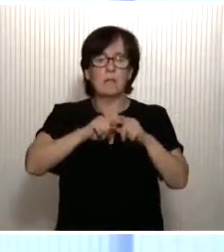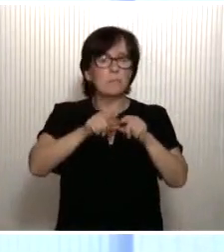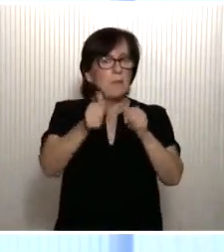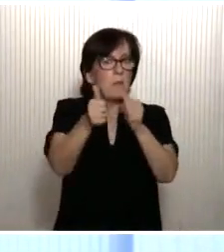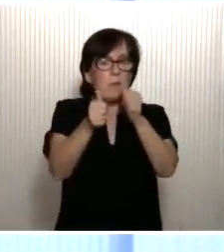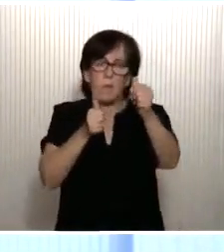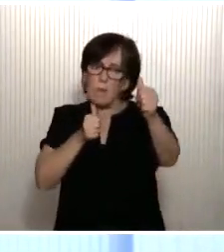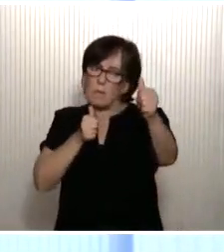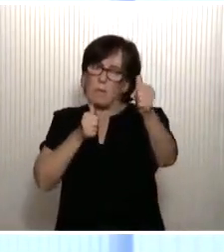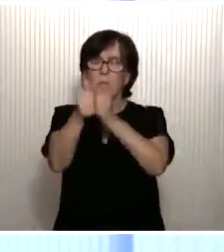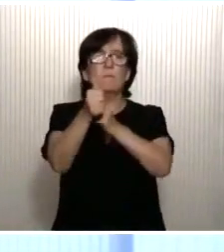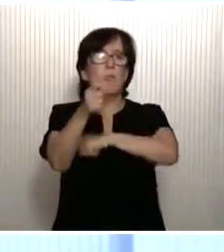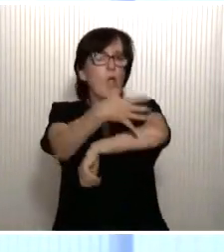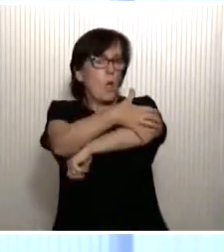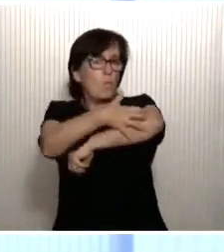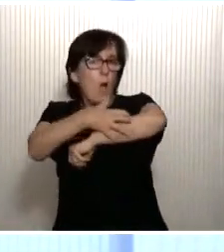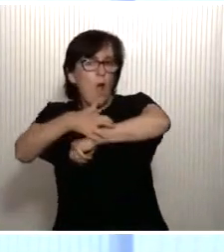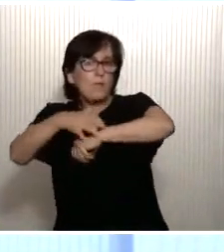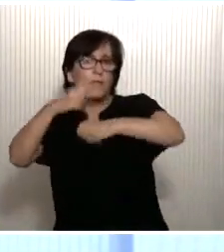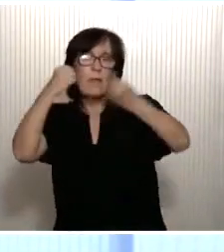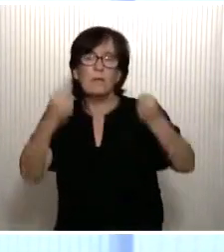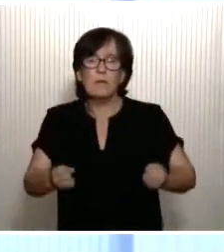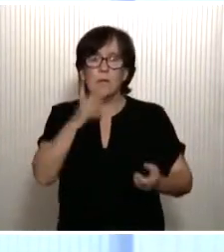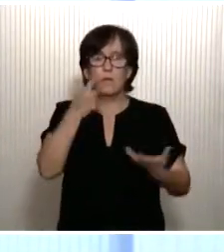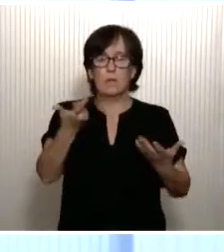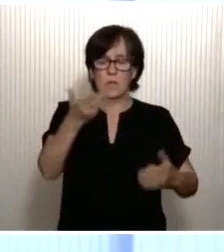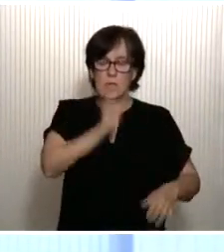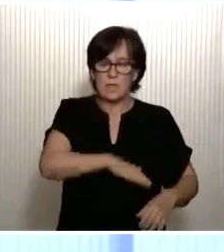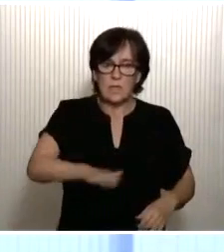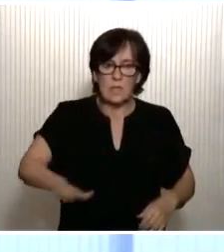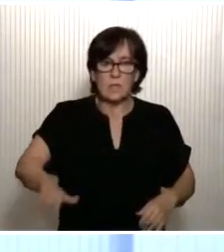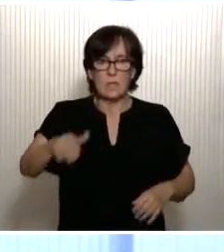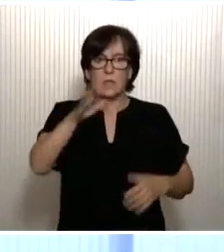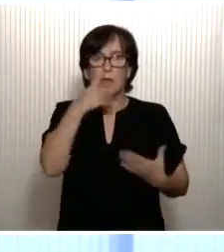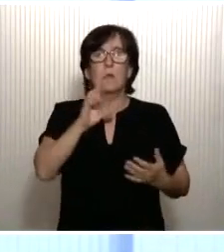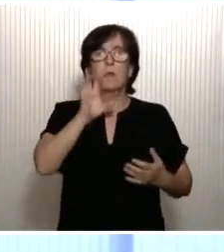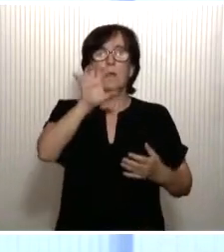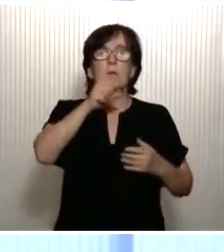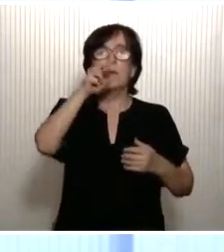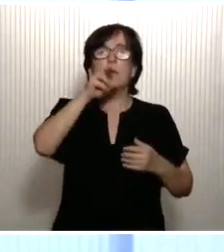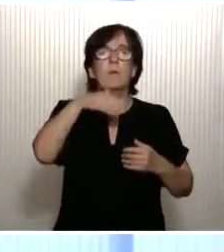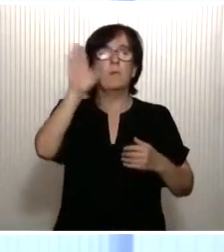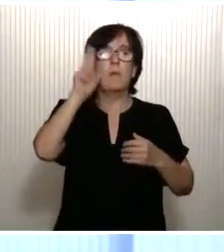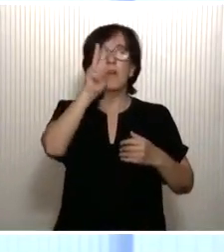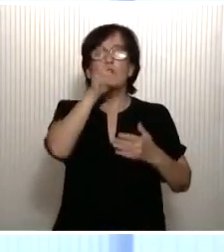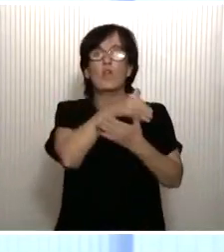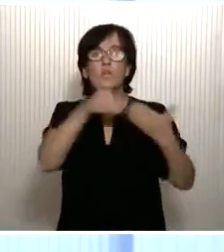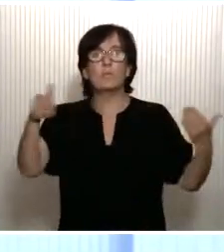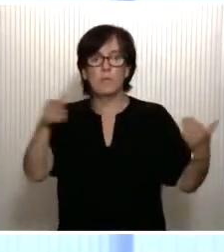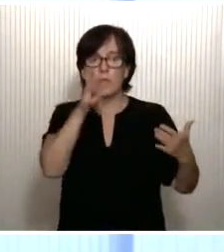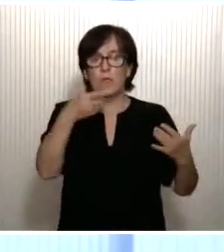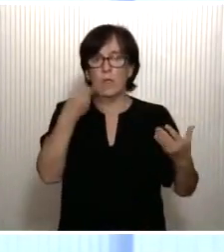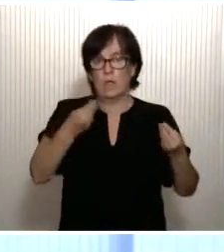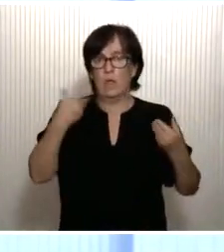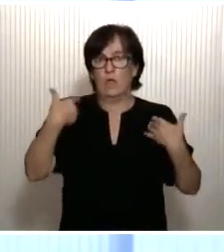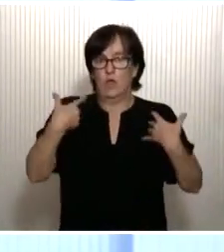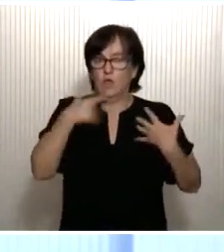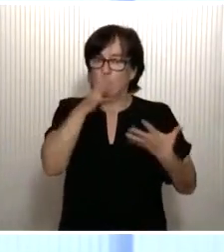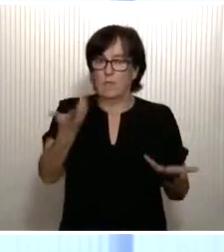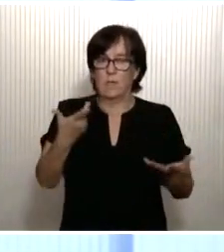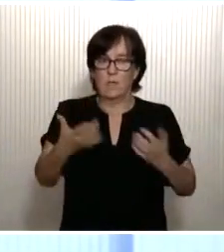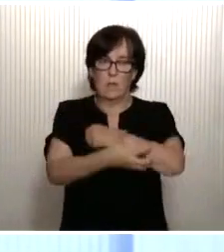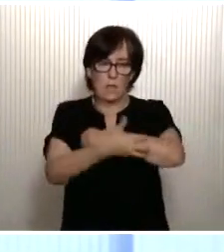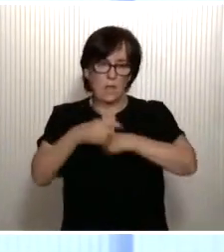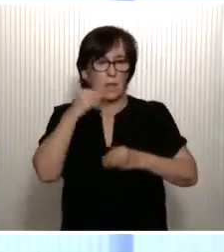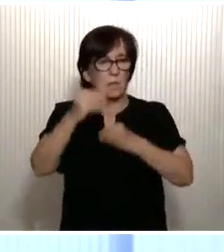Hay que acabar con la pobreza severa. Por ejemplo, entre los niños de nuestro país, más de dos millones de niños sufre pobreza infantil. Como hemos